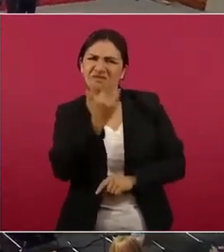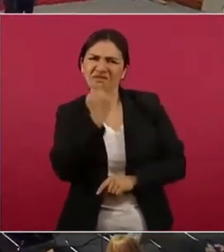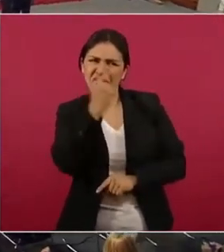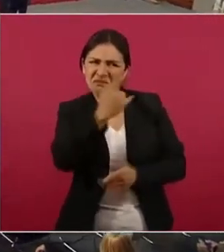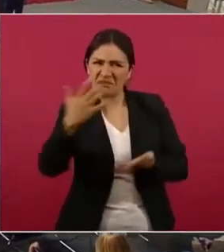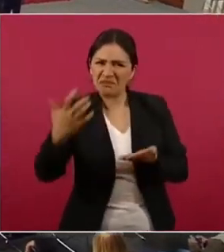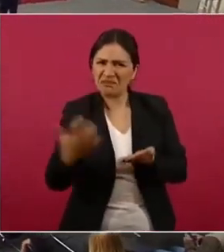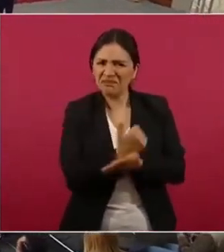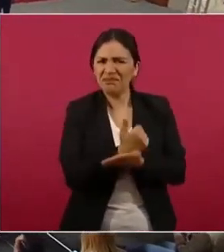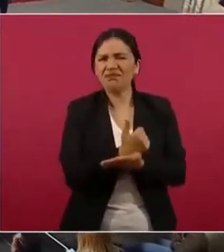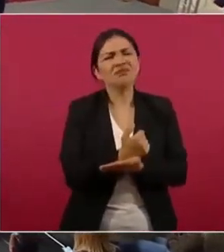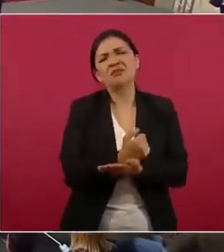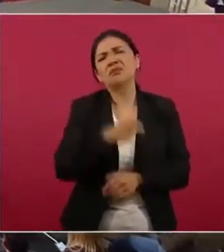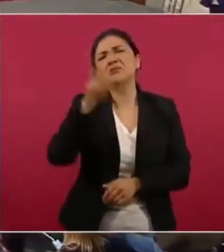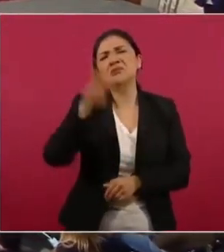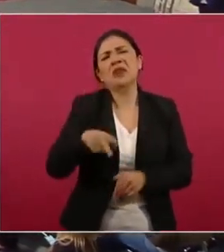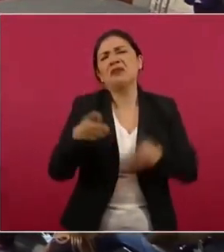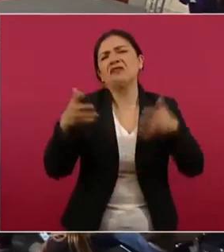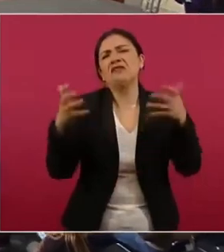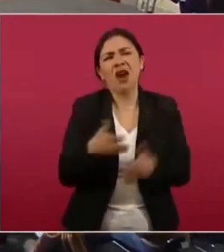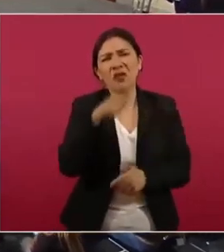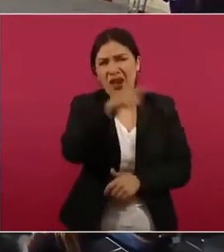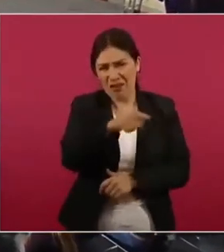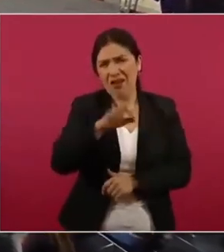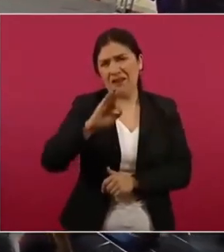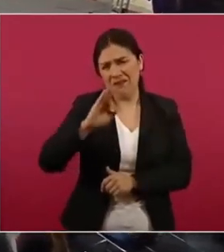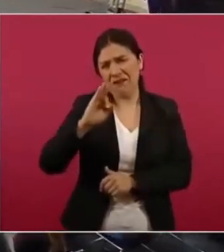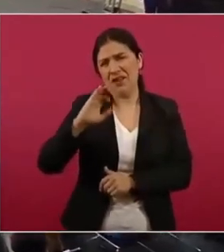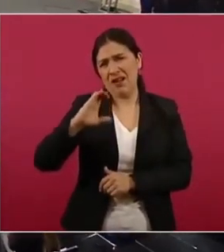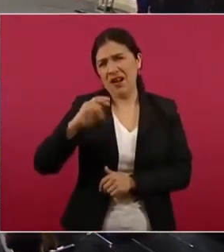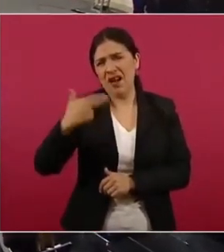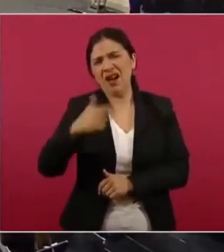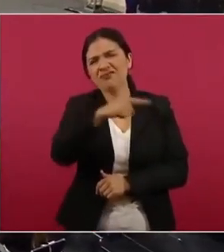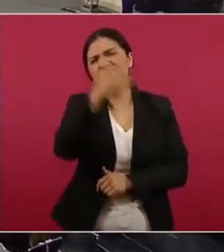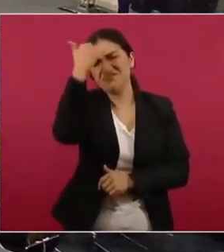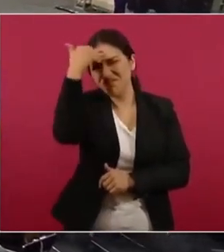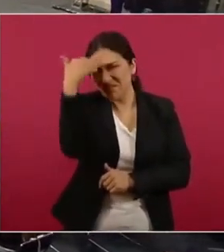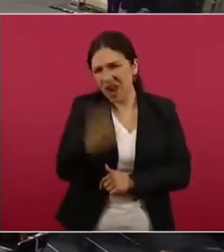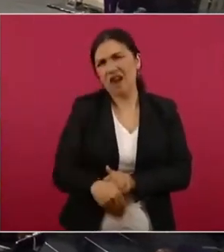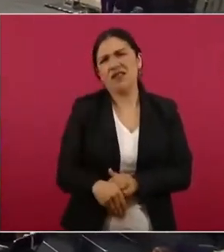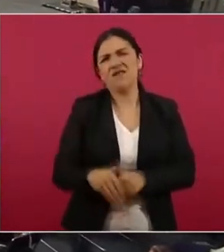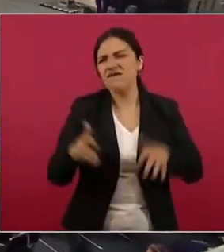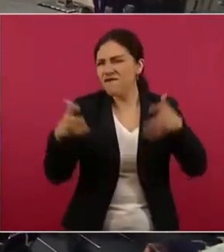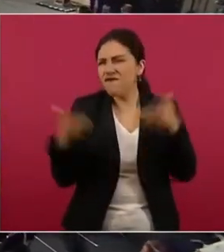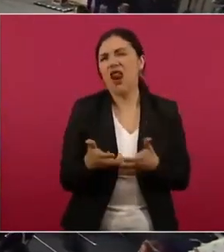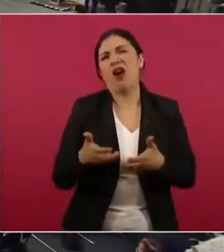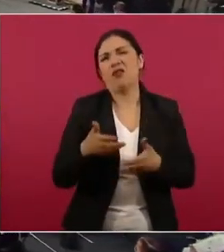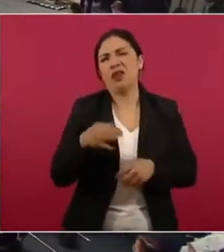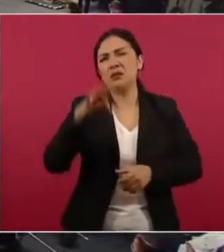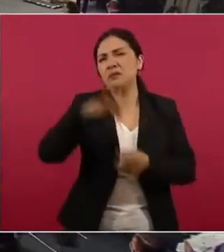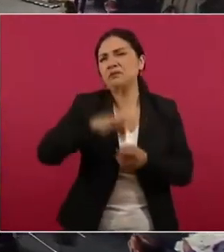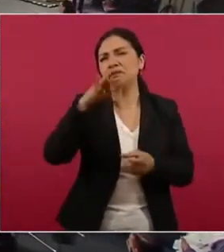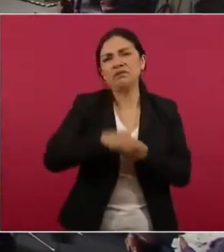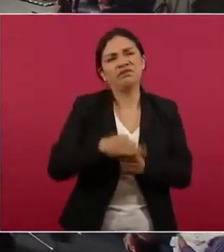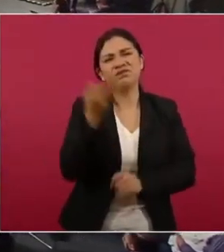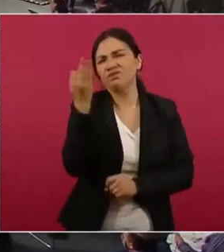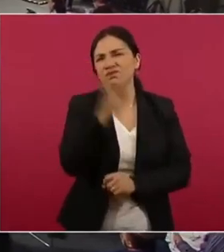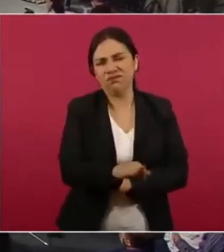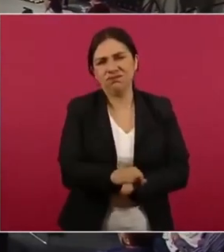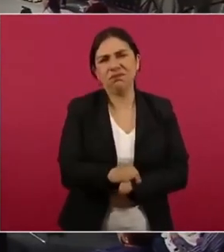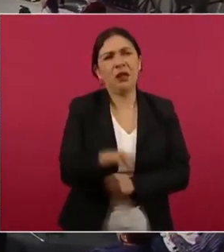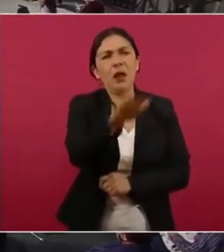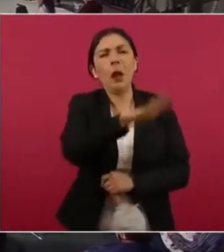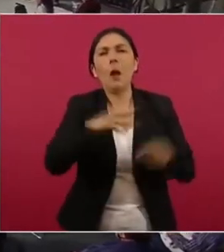el Calderón lo sabe y lo saben los que lo